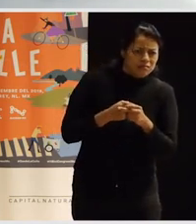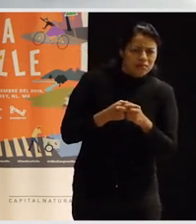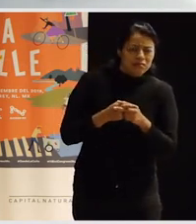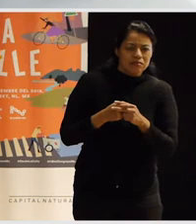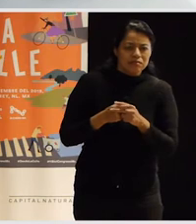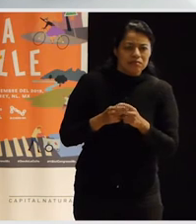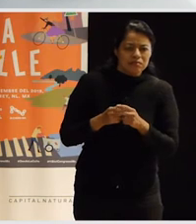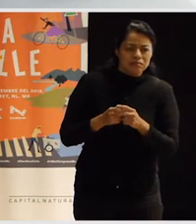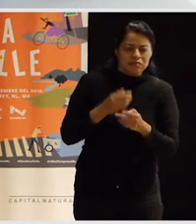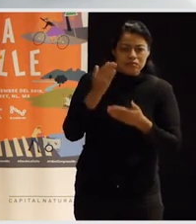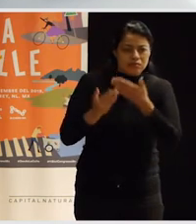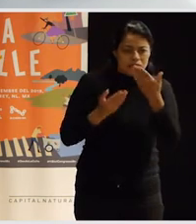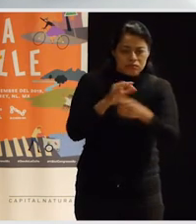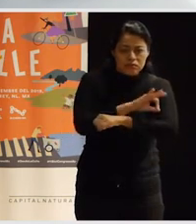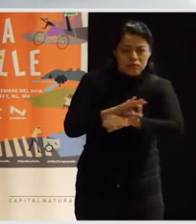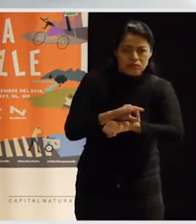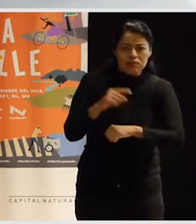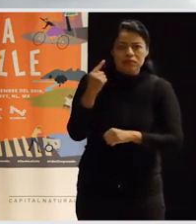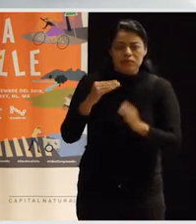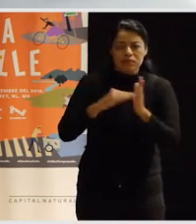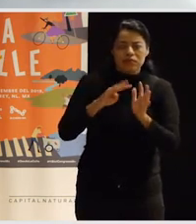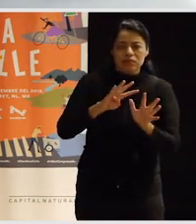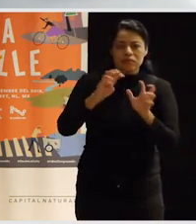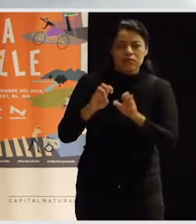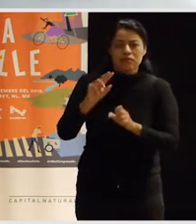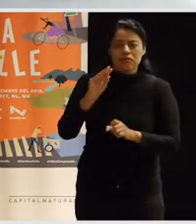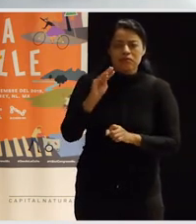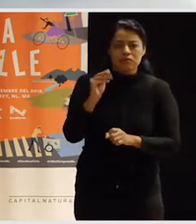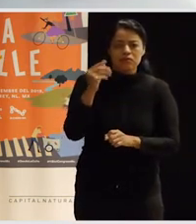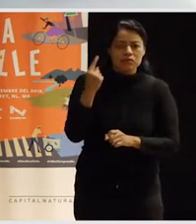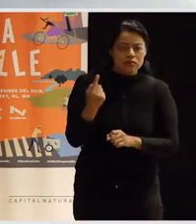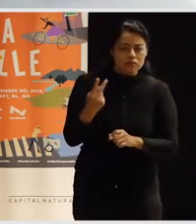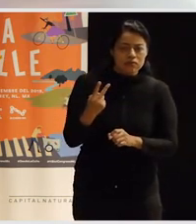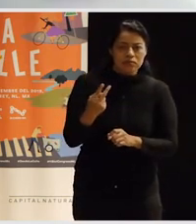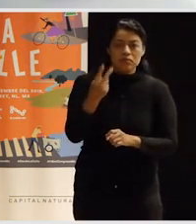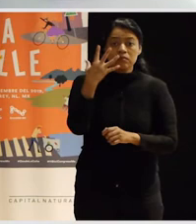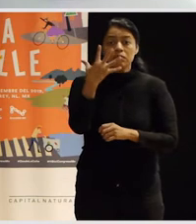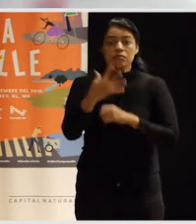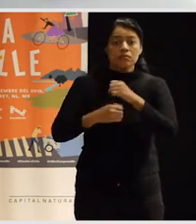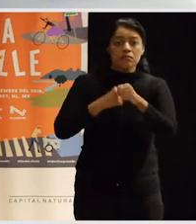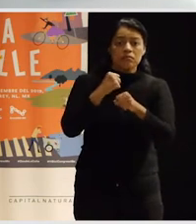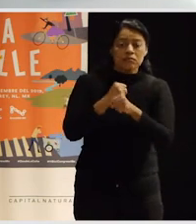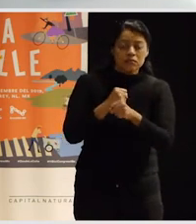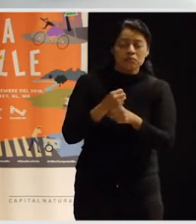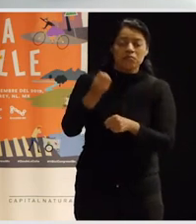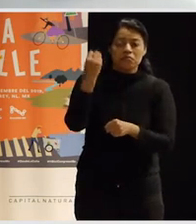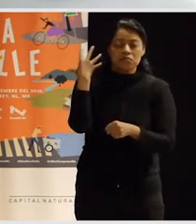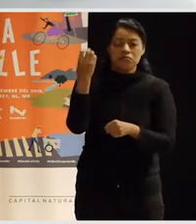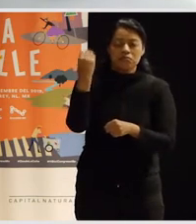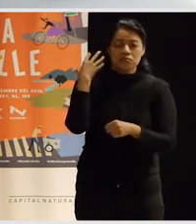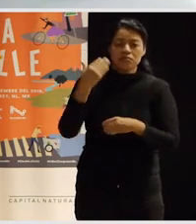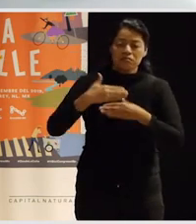en los estudios de arquitectura en 1992 y me pasé cinco años donde todas las conferencias, todos los ejemplos